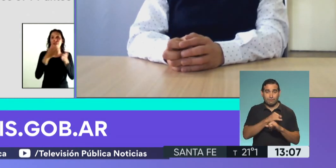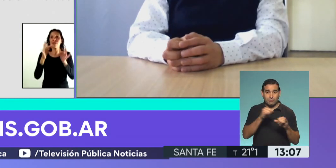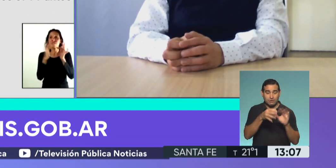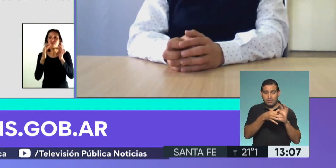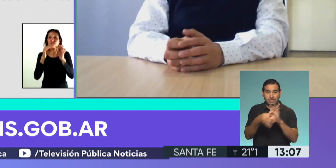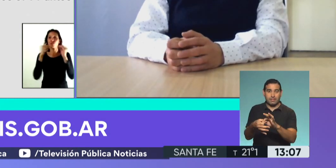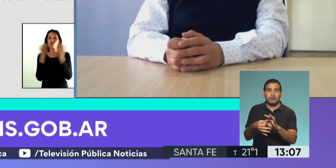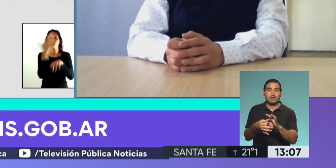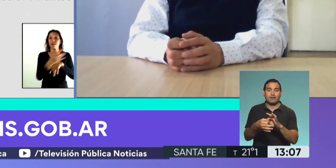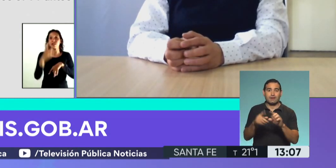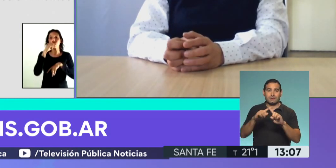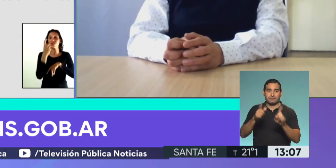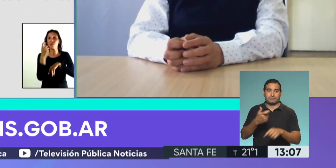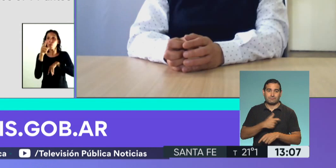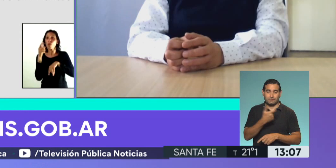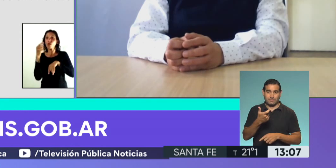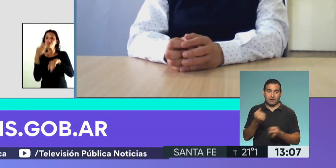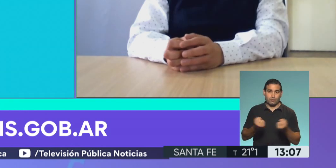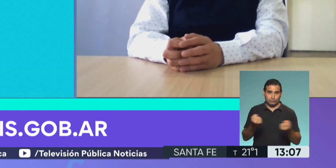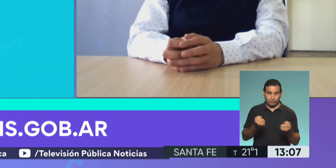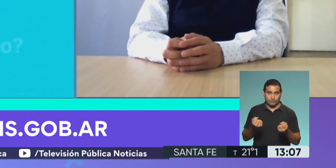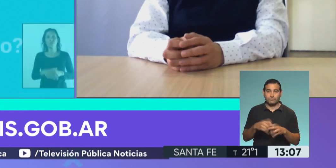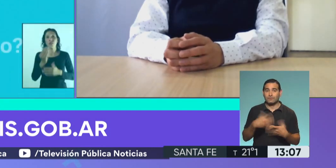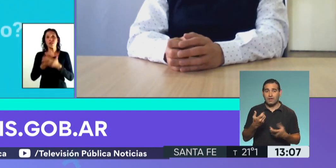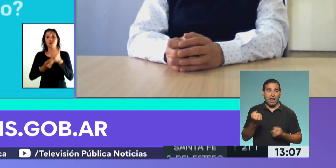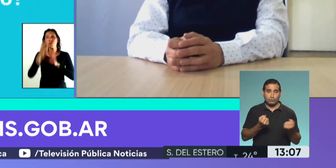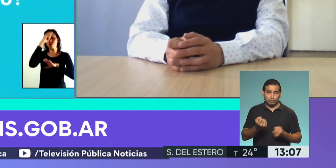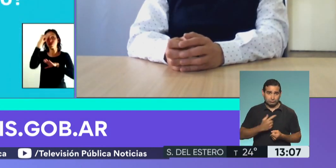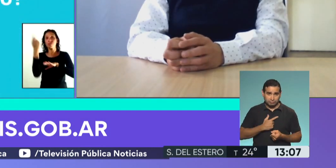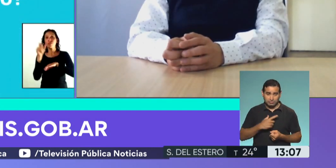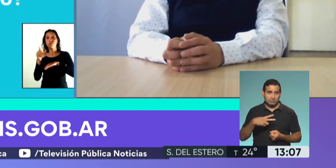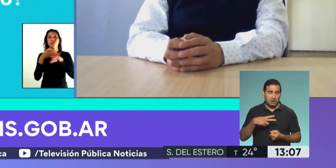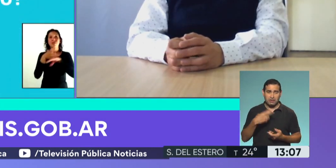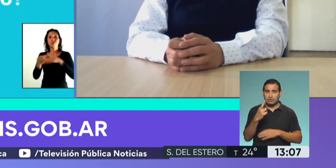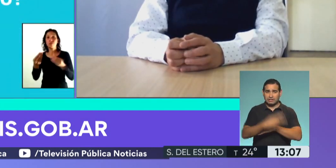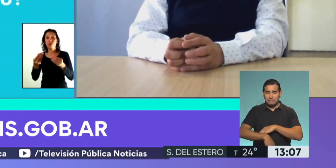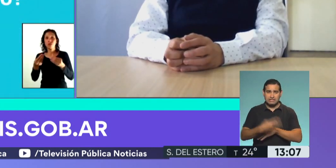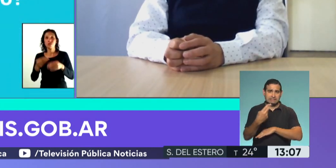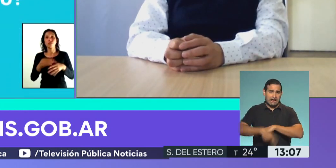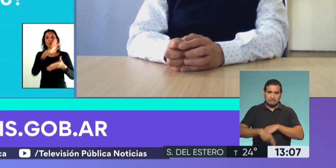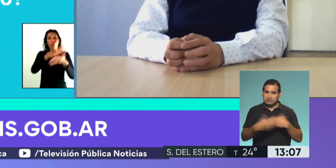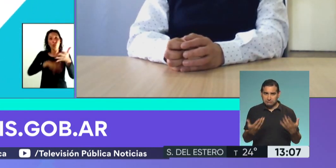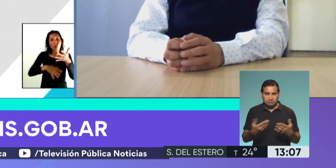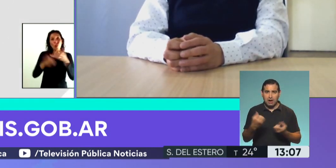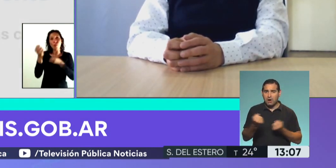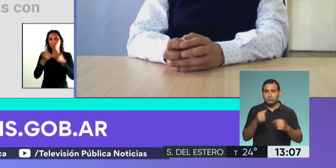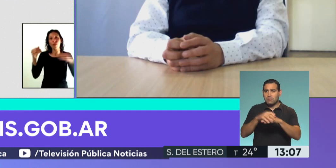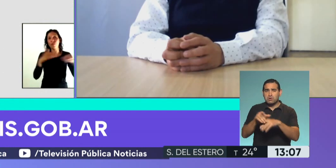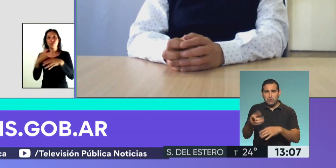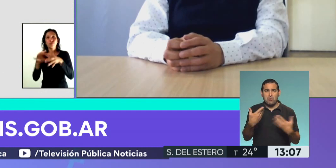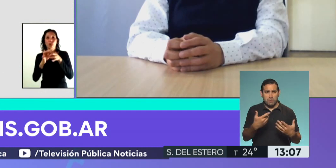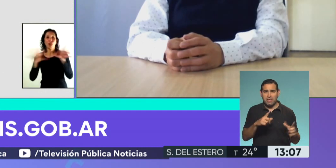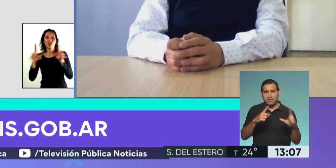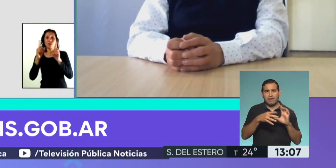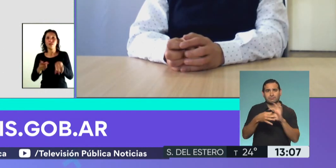a la patente del vehículo en que se traslada. Es decir, un vehículo propio, un remis, un taxi, el vehículo de un amigo. Se puede